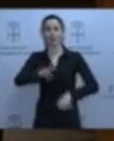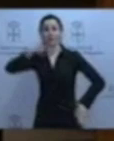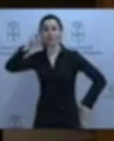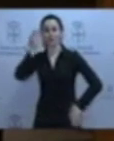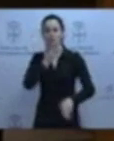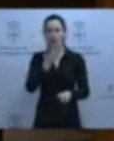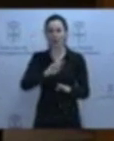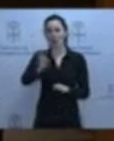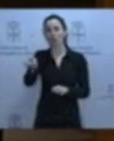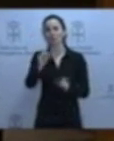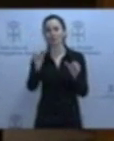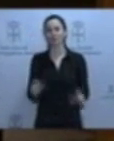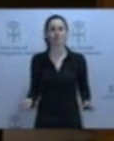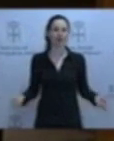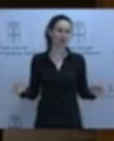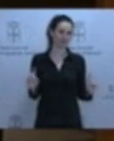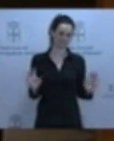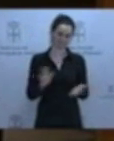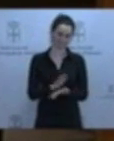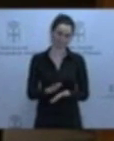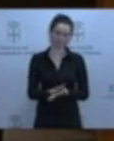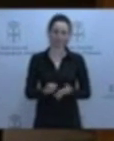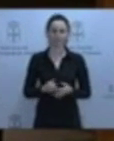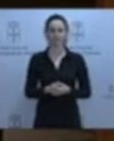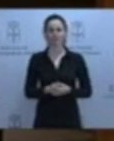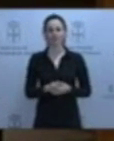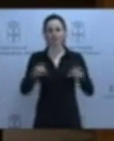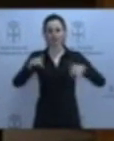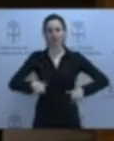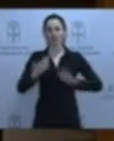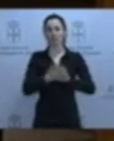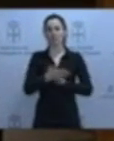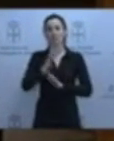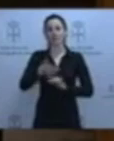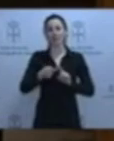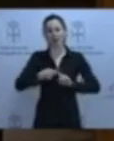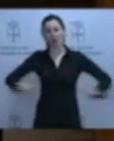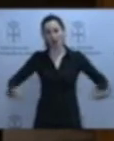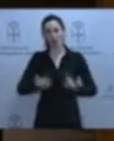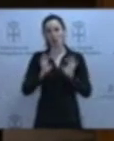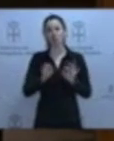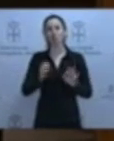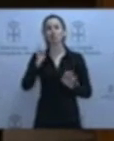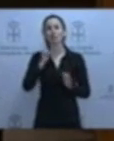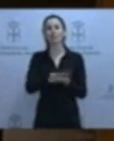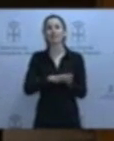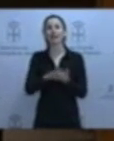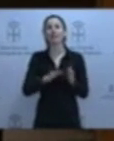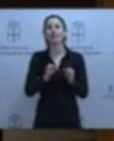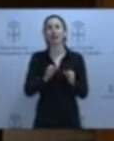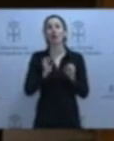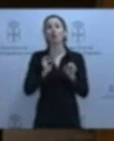o para otro tipo de cosas. Aquí no hablamos de penas tan largas, hablamos simplemente de una legislatura.